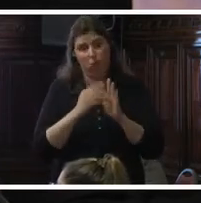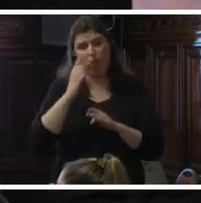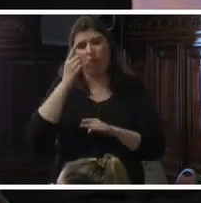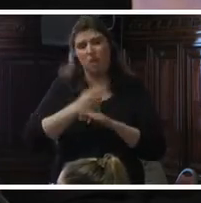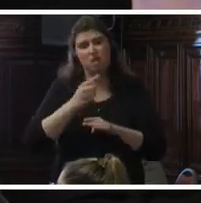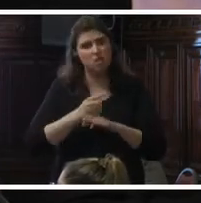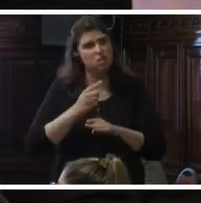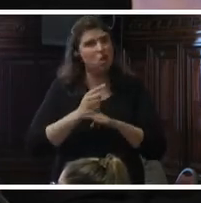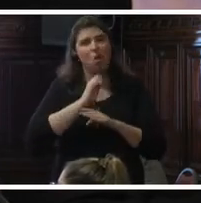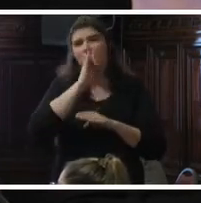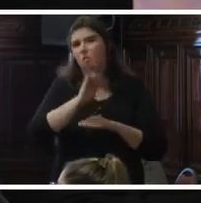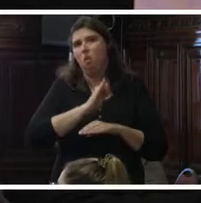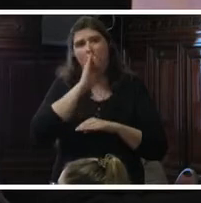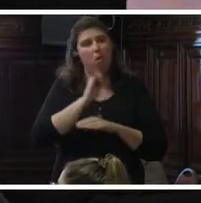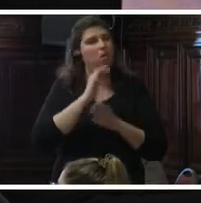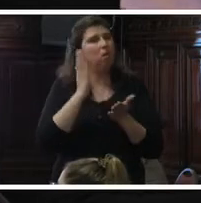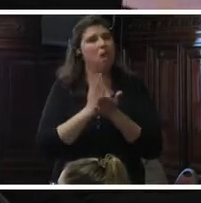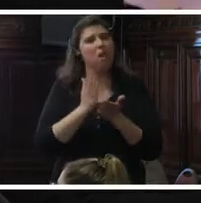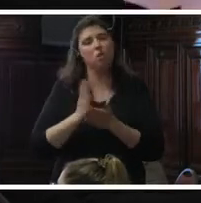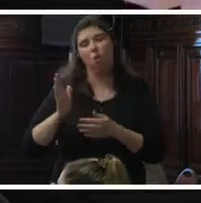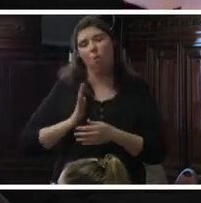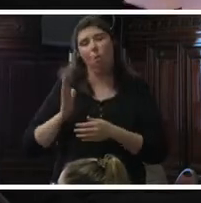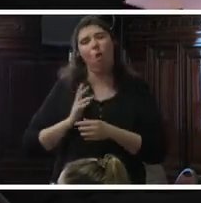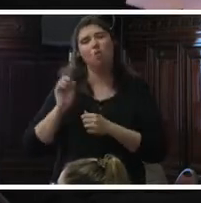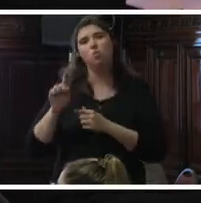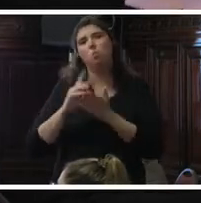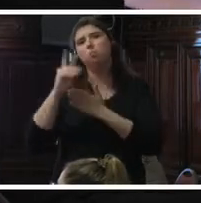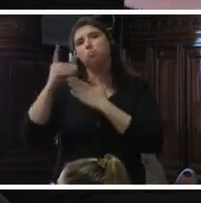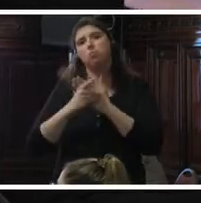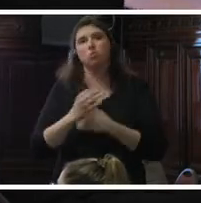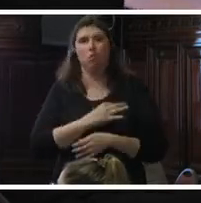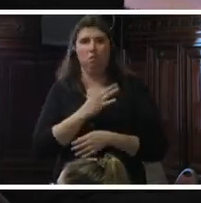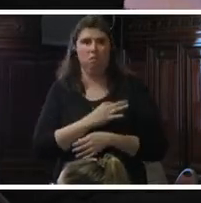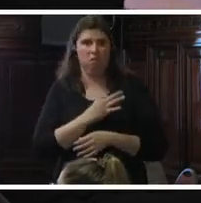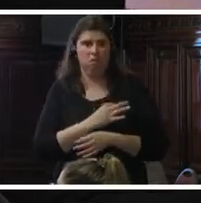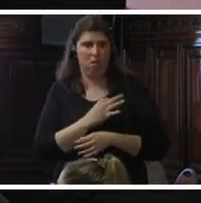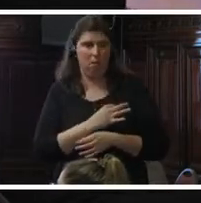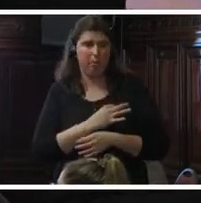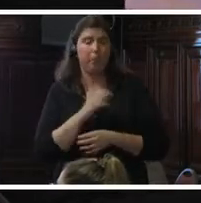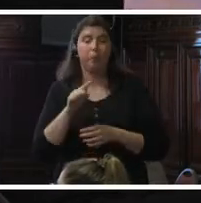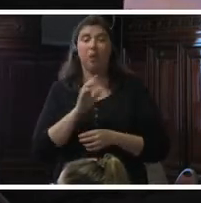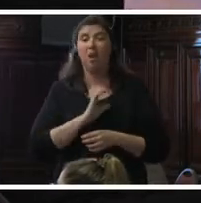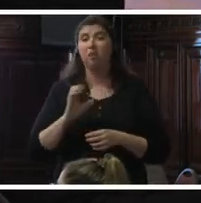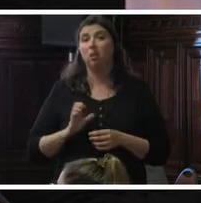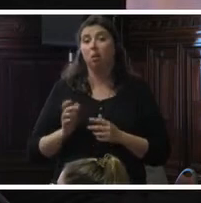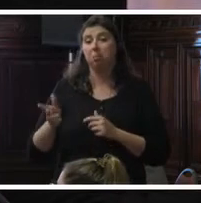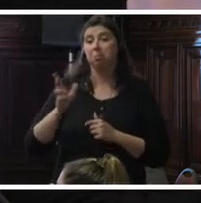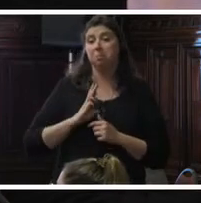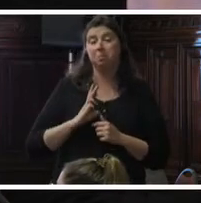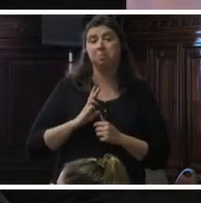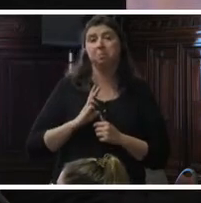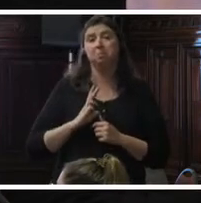informada y los derechos de las mujeres sobre sus proyectos de vida. En el estado de Alagoas, el informe sobre